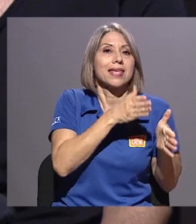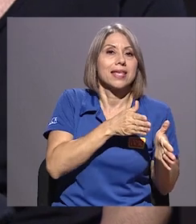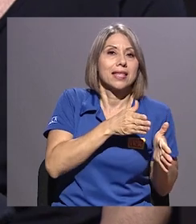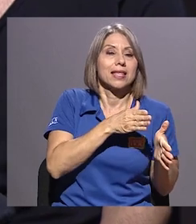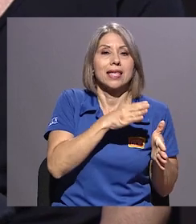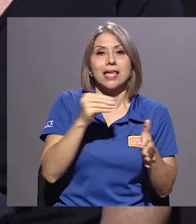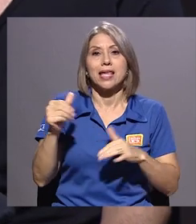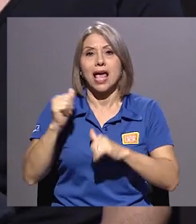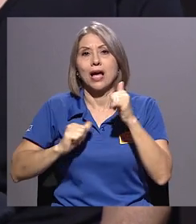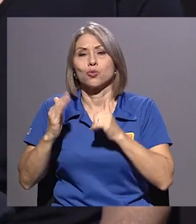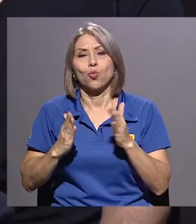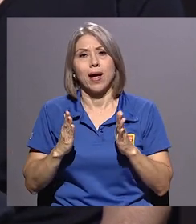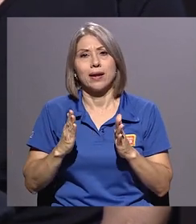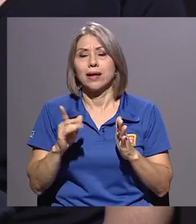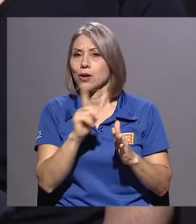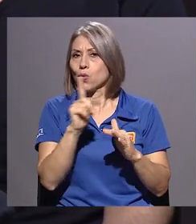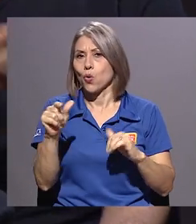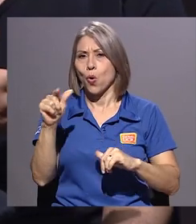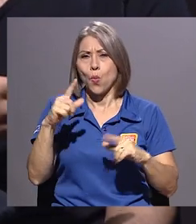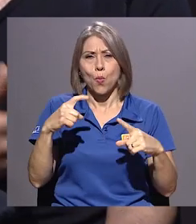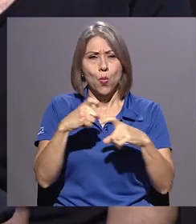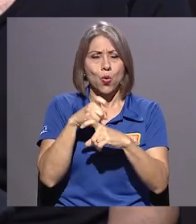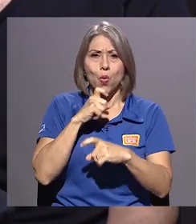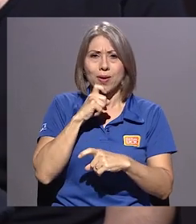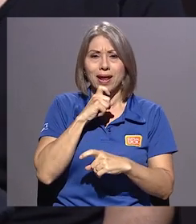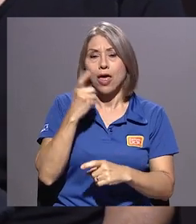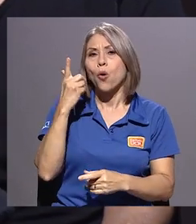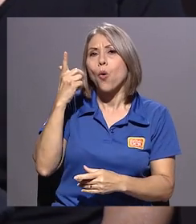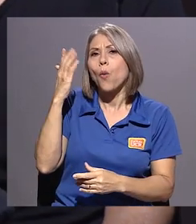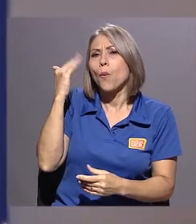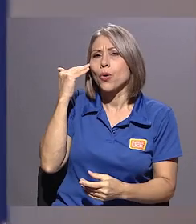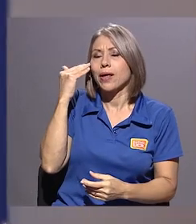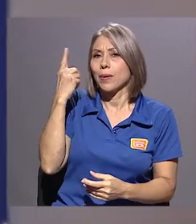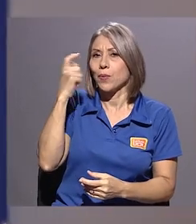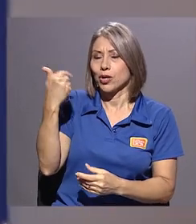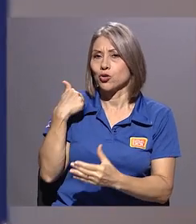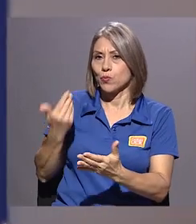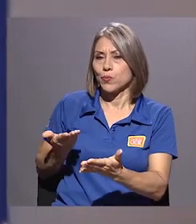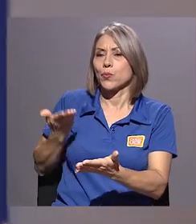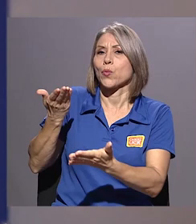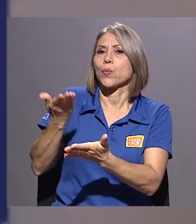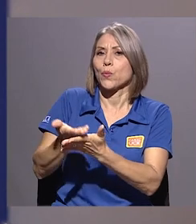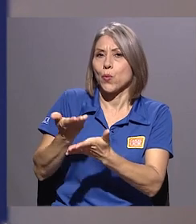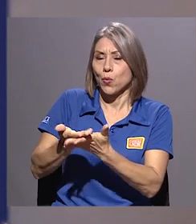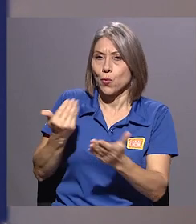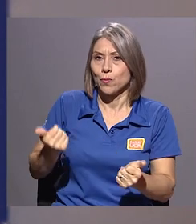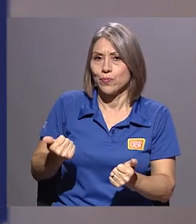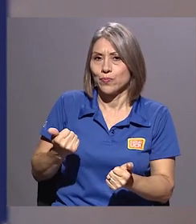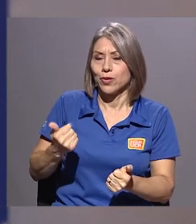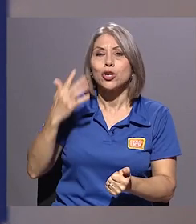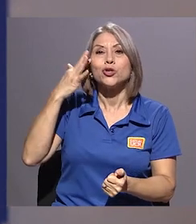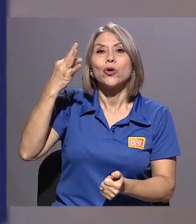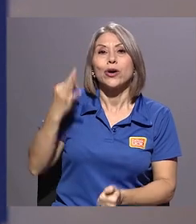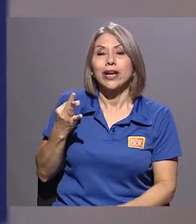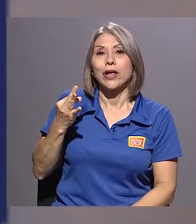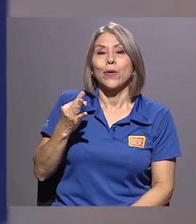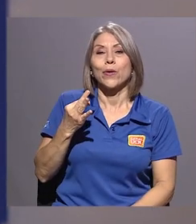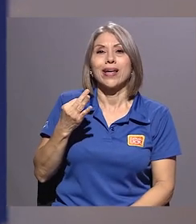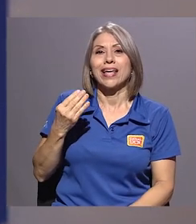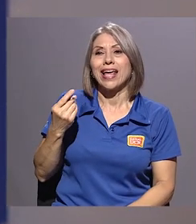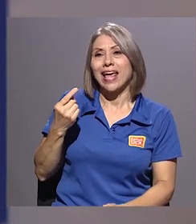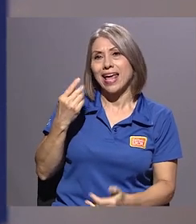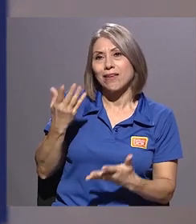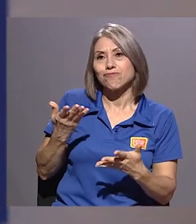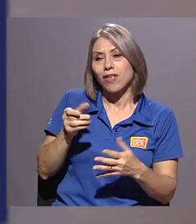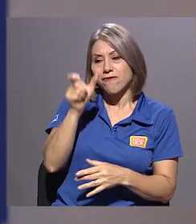considero que sea muy complicado. Por esto que te decía, que propongo, que creo que la figura del director es sobreestimada en